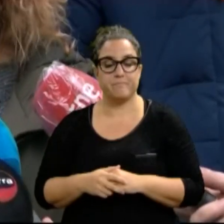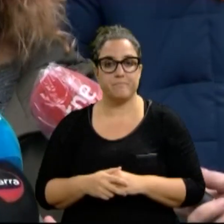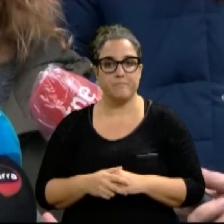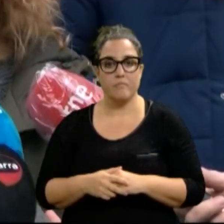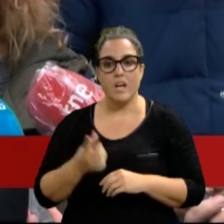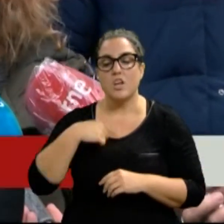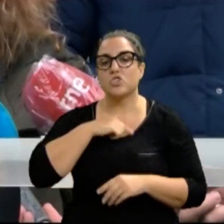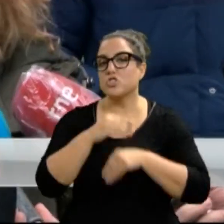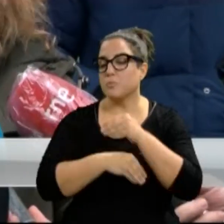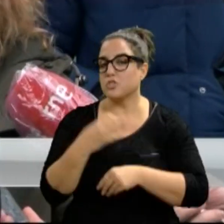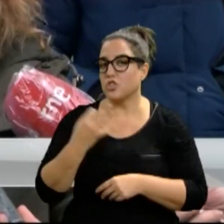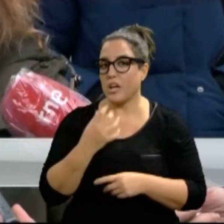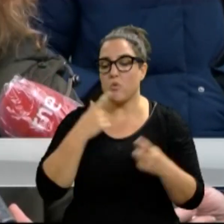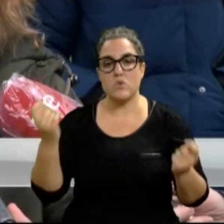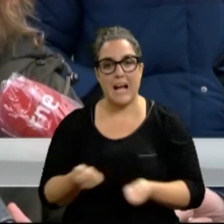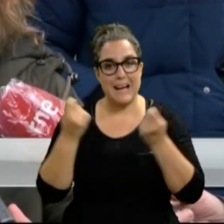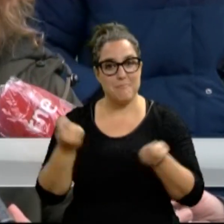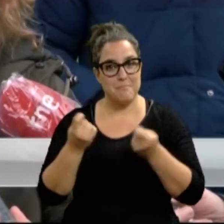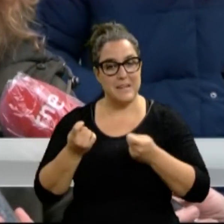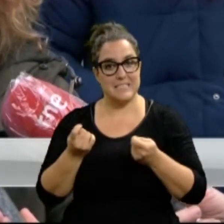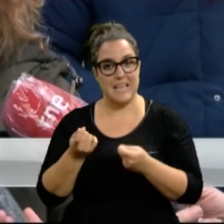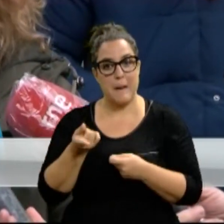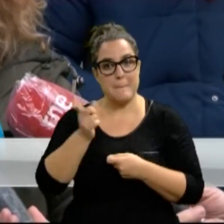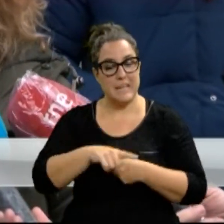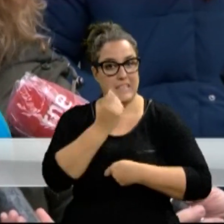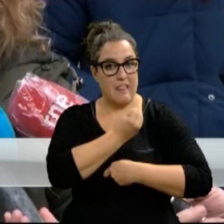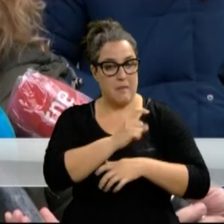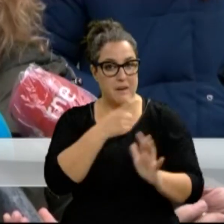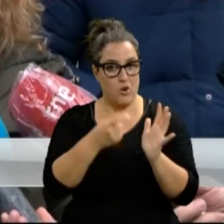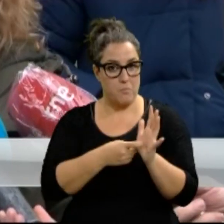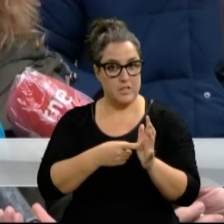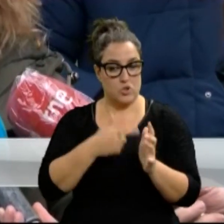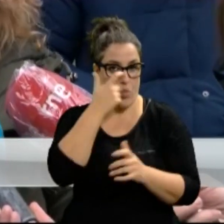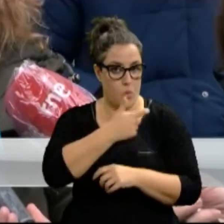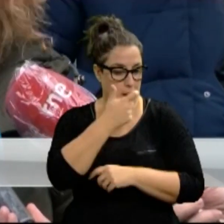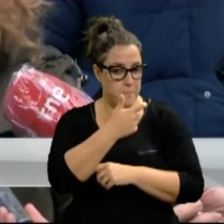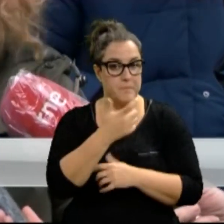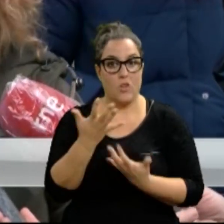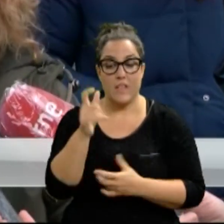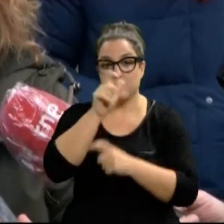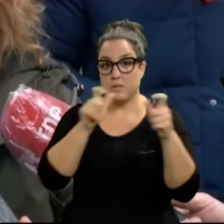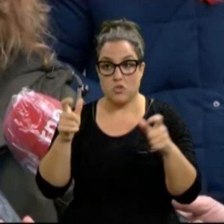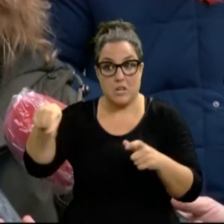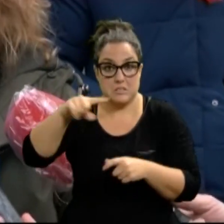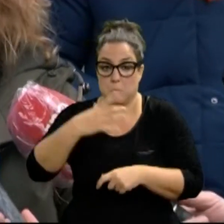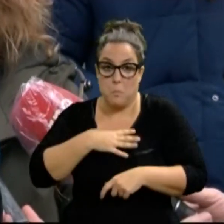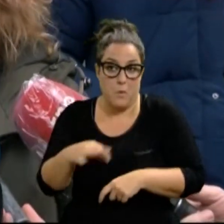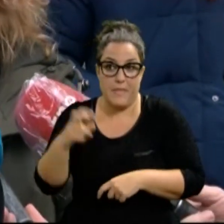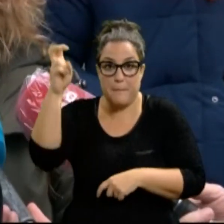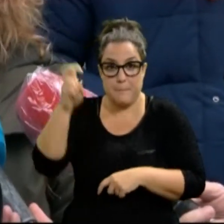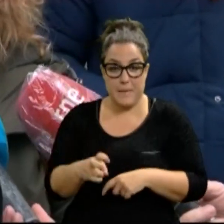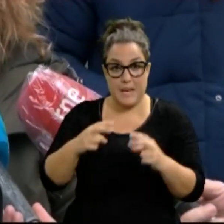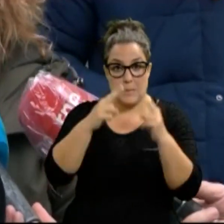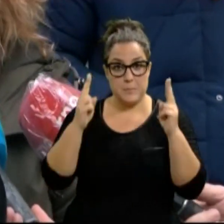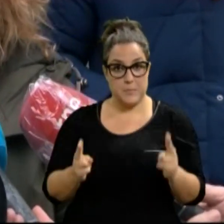Lo que hemos hecho es una campaña que va a durar todo el mes de diciembre, que consiste en que las personas, todas las que puedan, se acerquen a